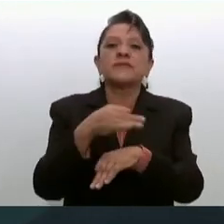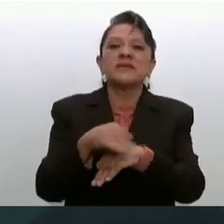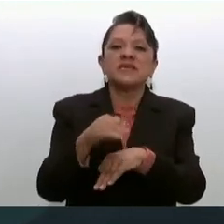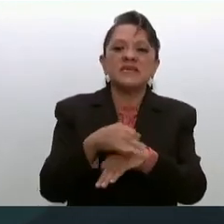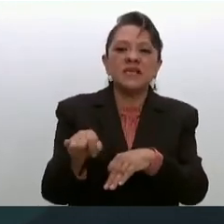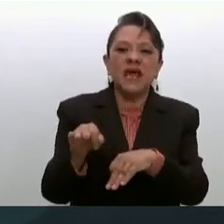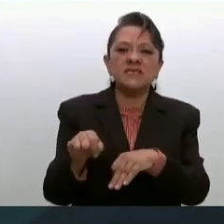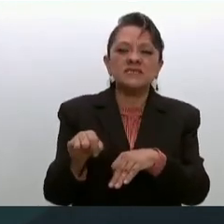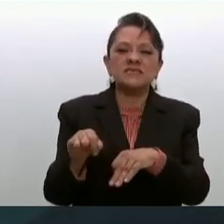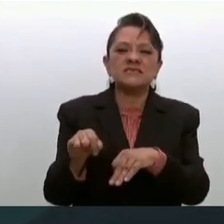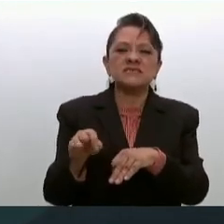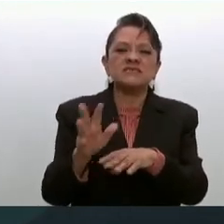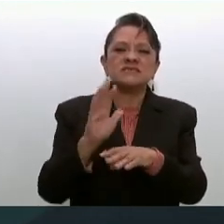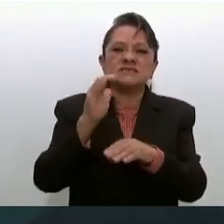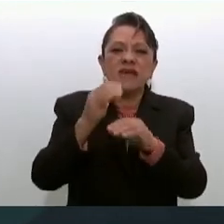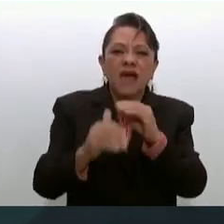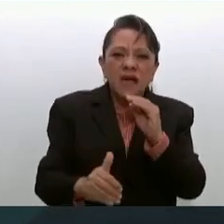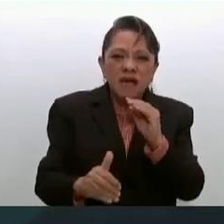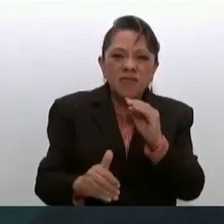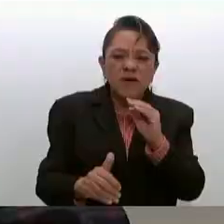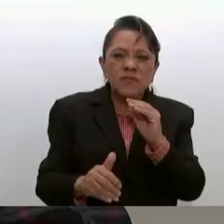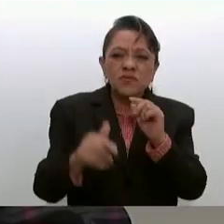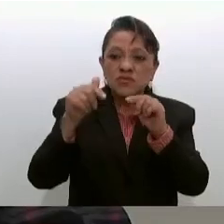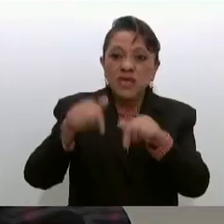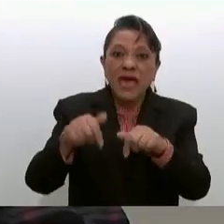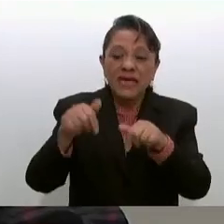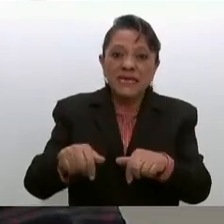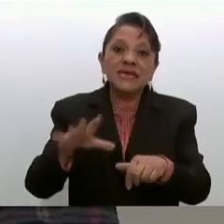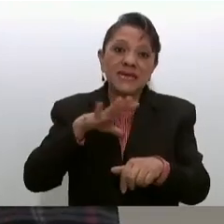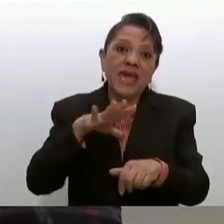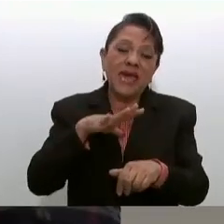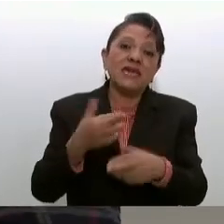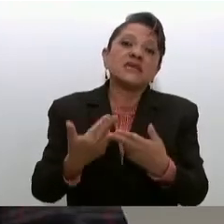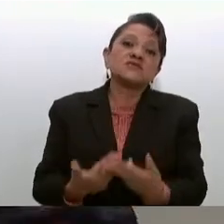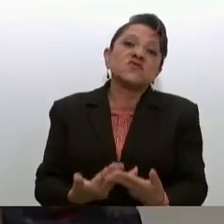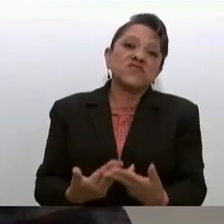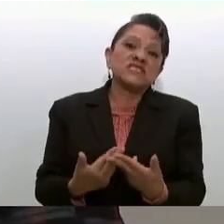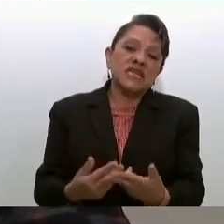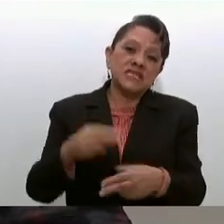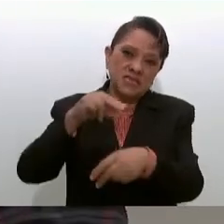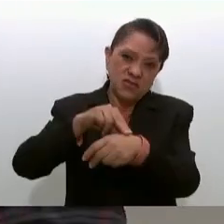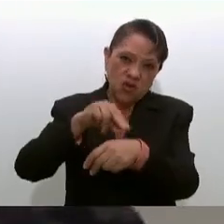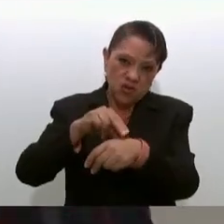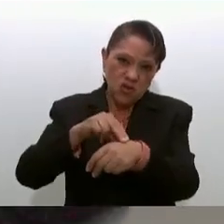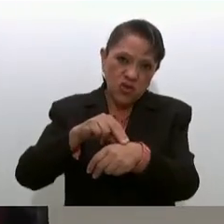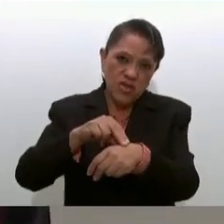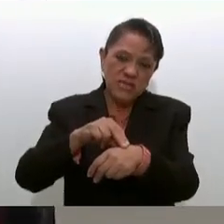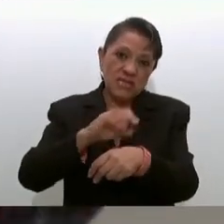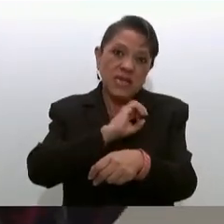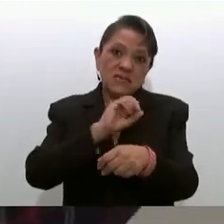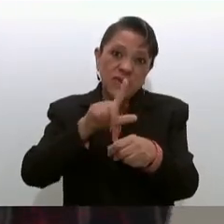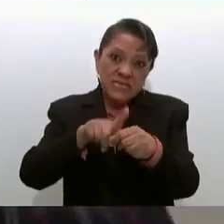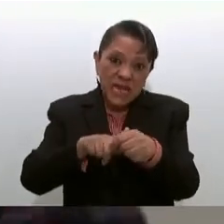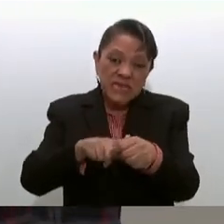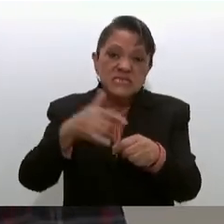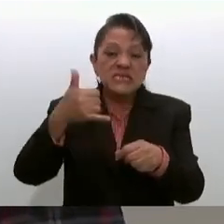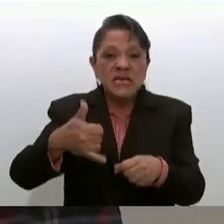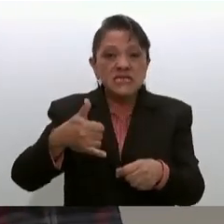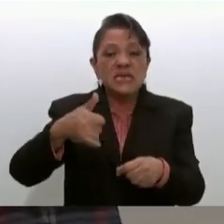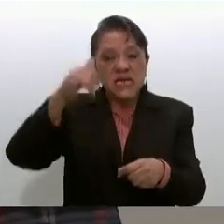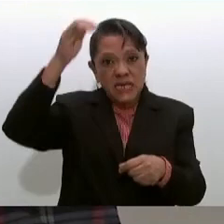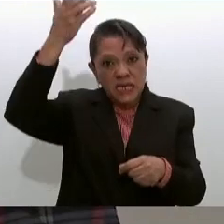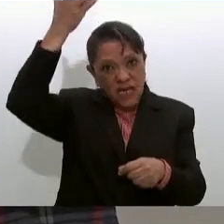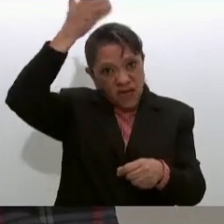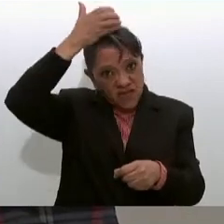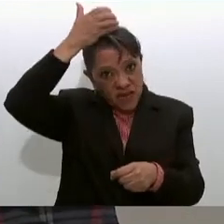contar ya con los médicos generales que se requieren enfermeras y los especialistas en